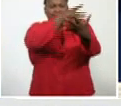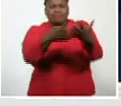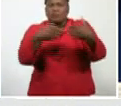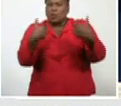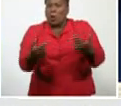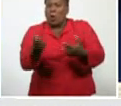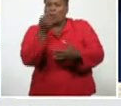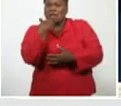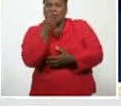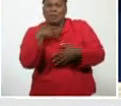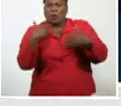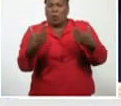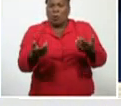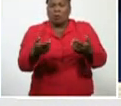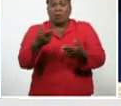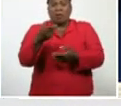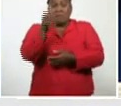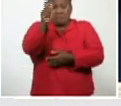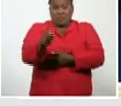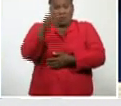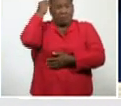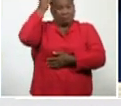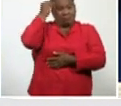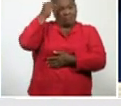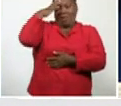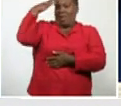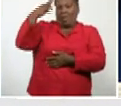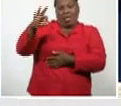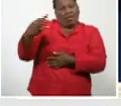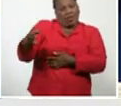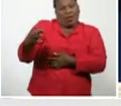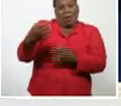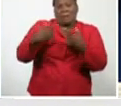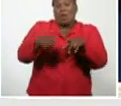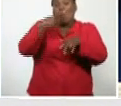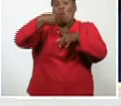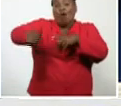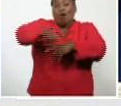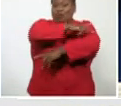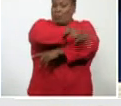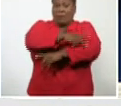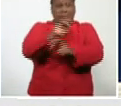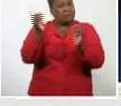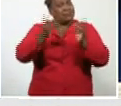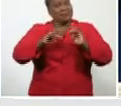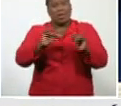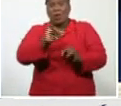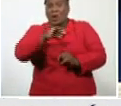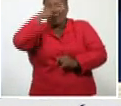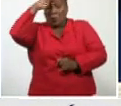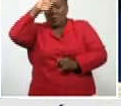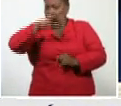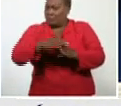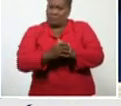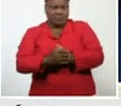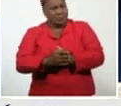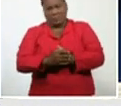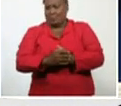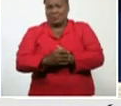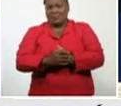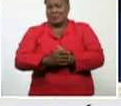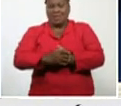dirán, bueno, pero es lógico, ¿no? Pero es que no pasa así, en el resto del mundo, hay países, que incluso, casos